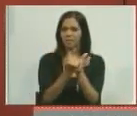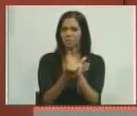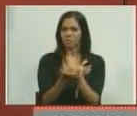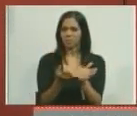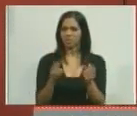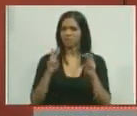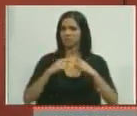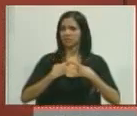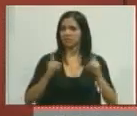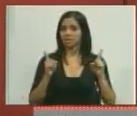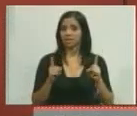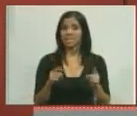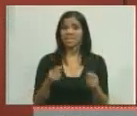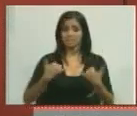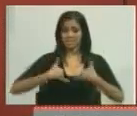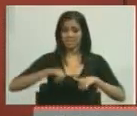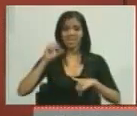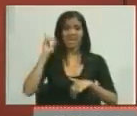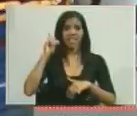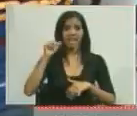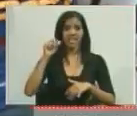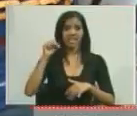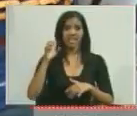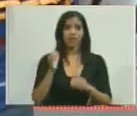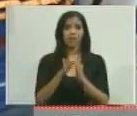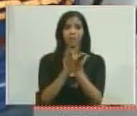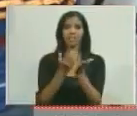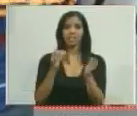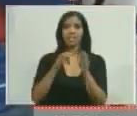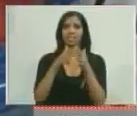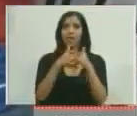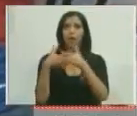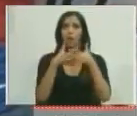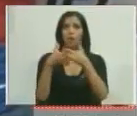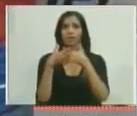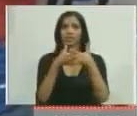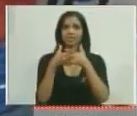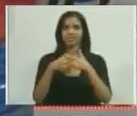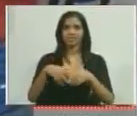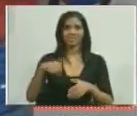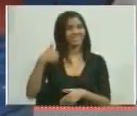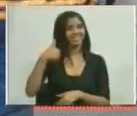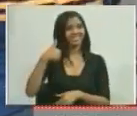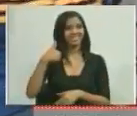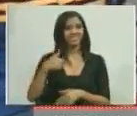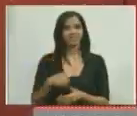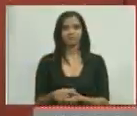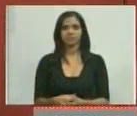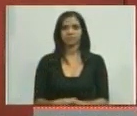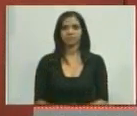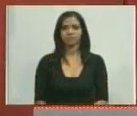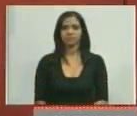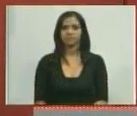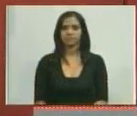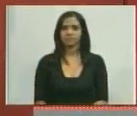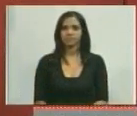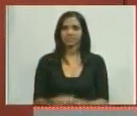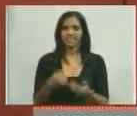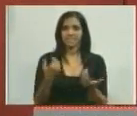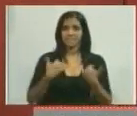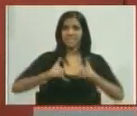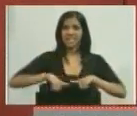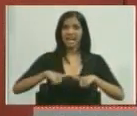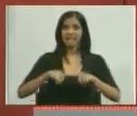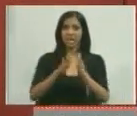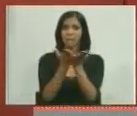Y Daniela con un pasaporte de Estados Unidos. Fíjate esta vaina, ¿vale? O sea, Daniela tiene